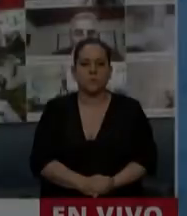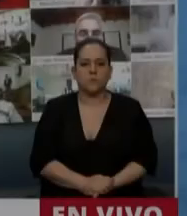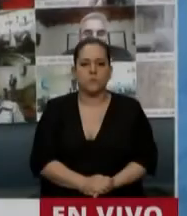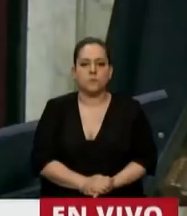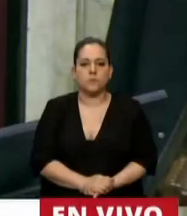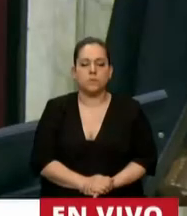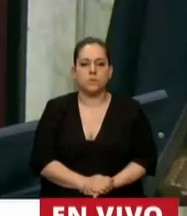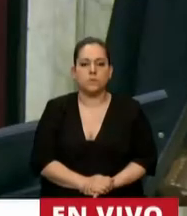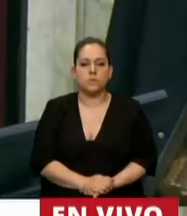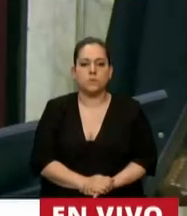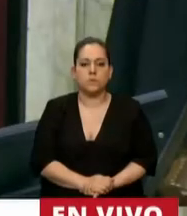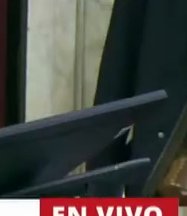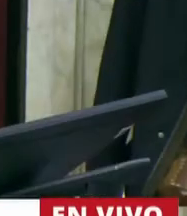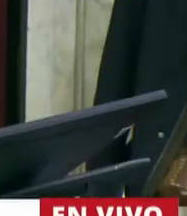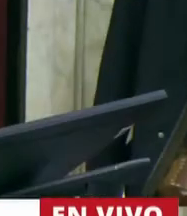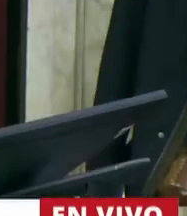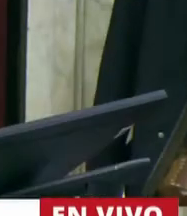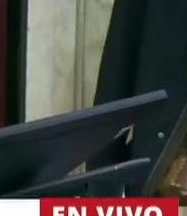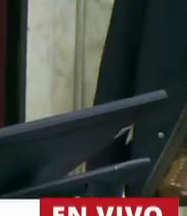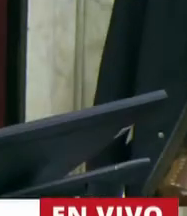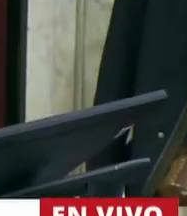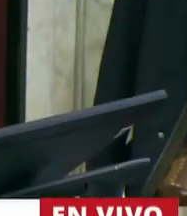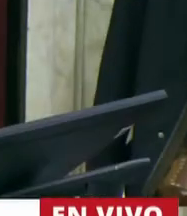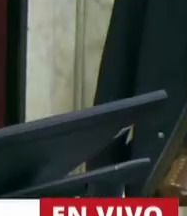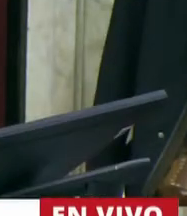Tiene la palabra el diputado Héctor Antonio Estefani.